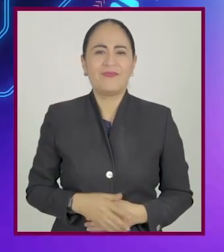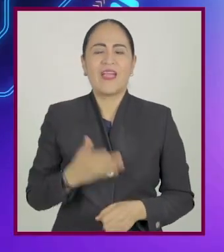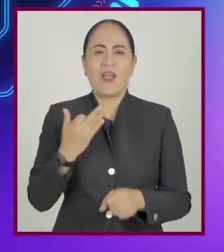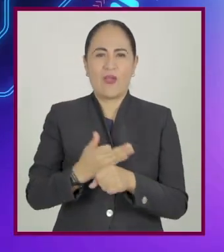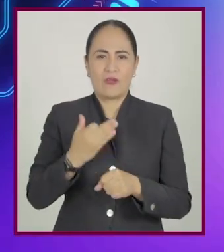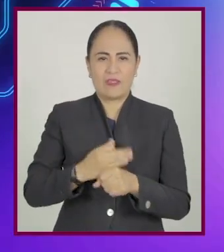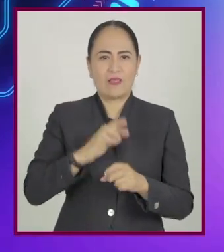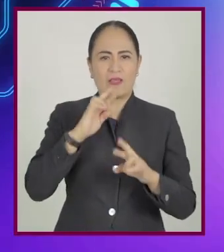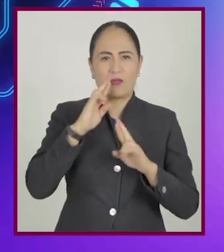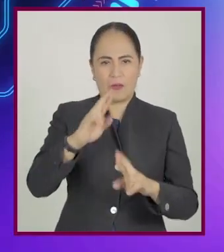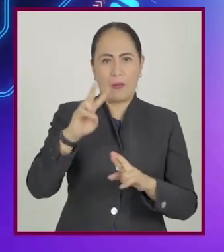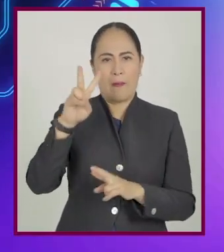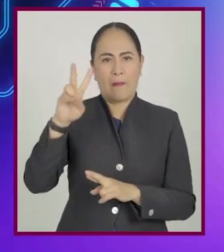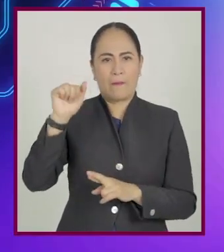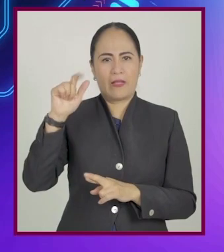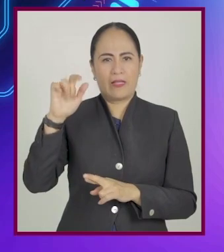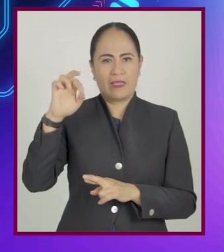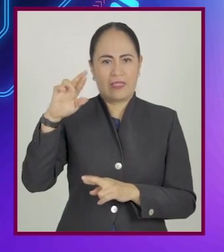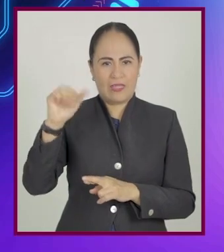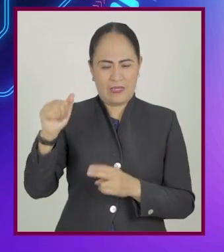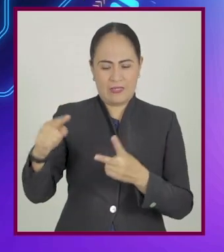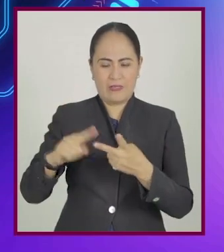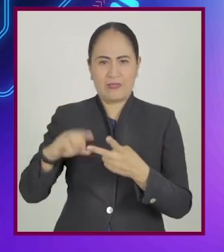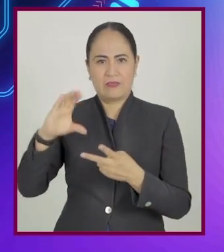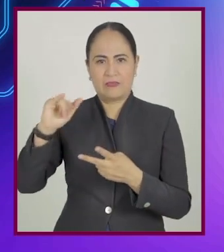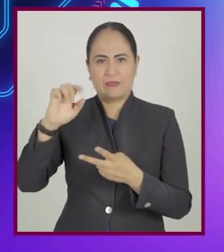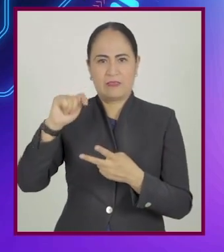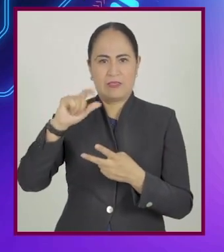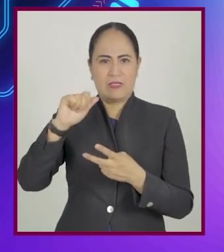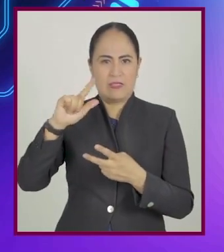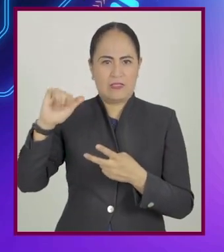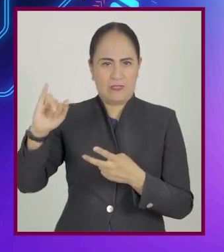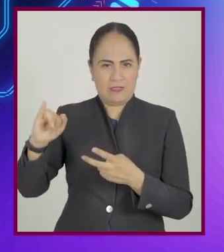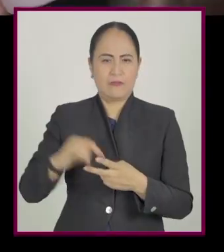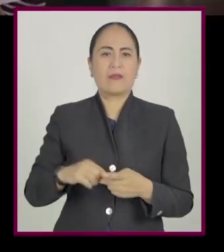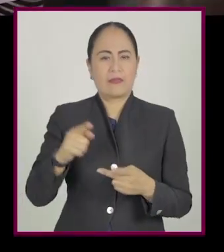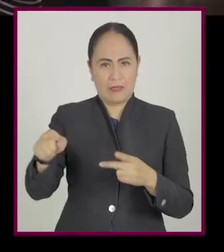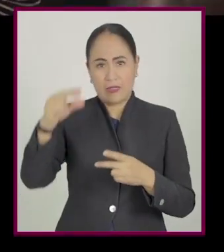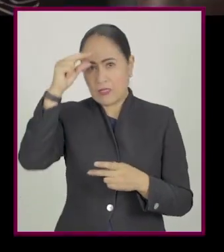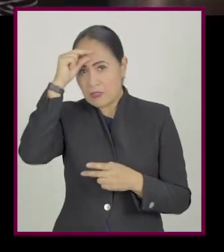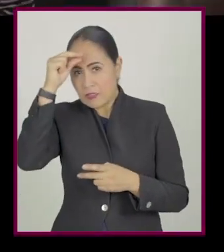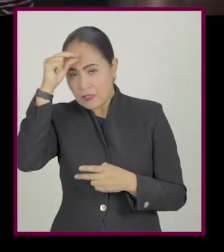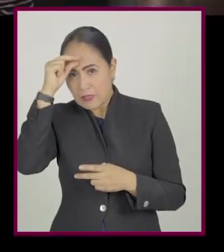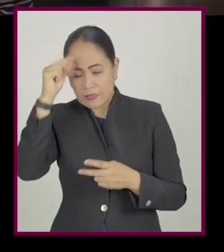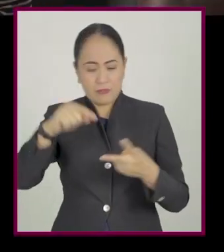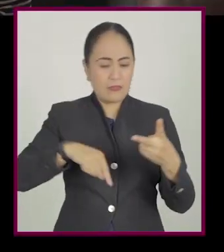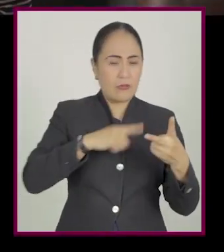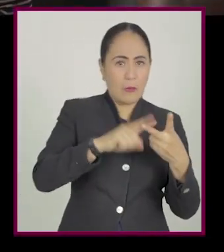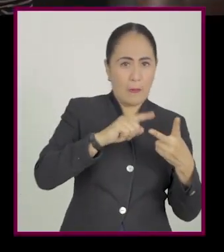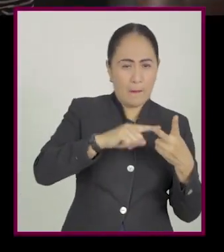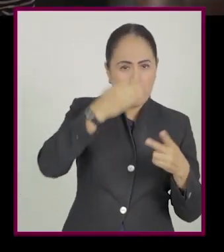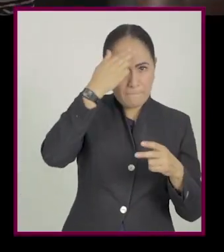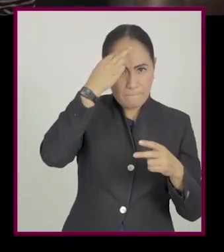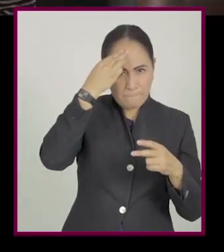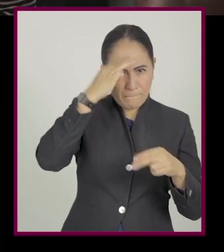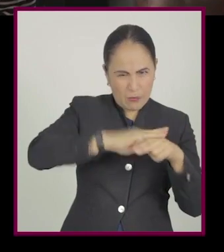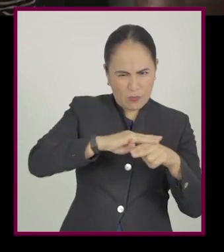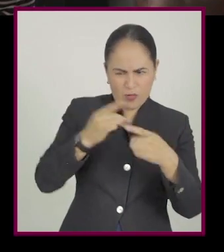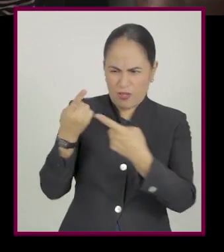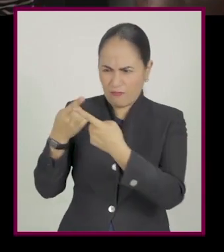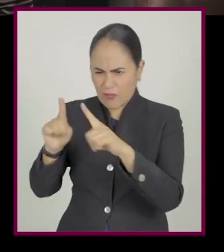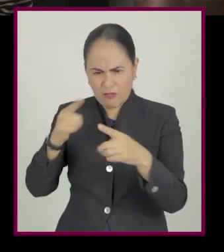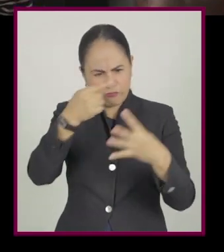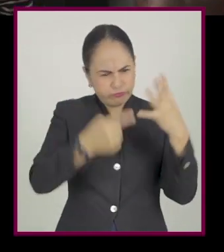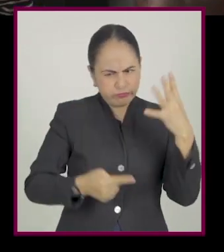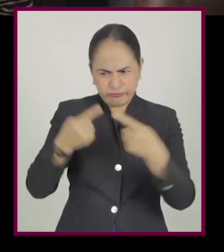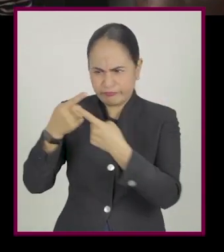nuevo. Primero me gustaría responder a las dudas de Valeria y Citlaly. Las diferencias entre la inteligencia y la